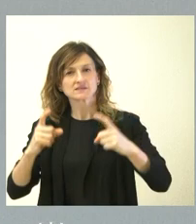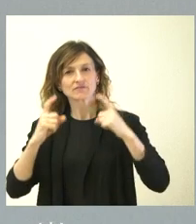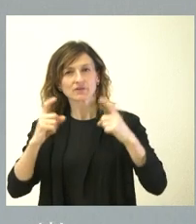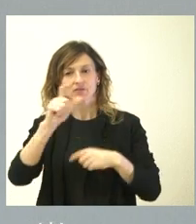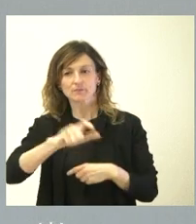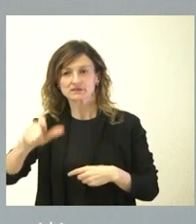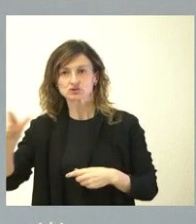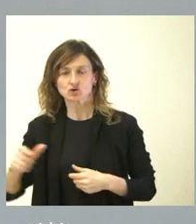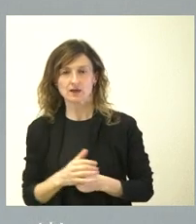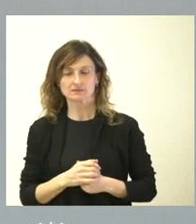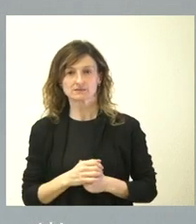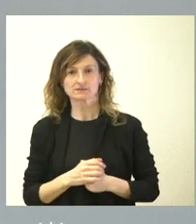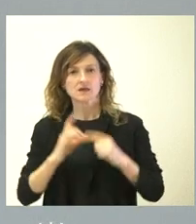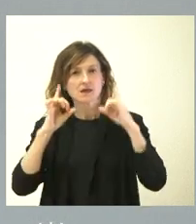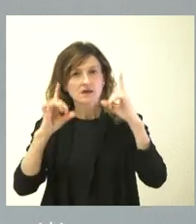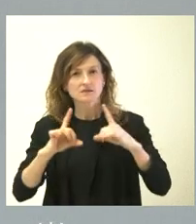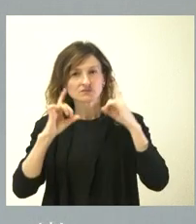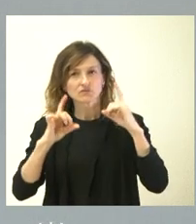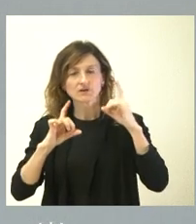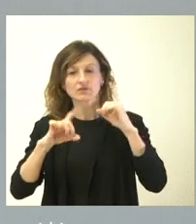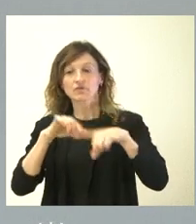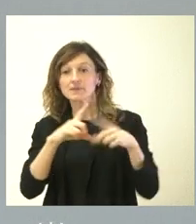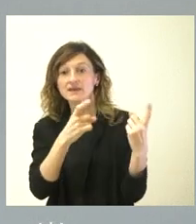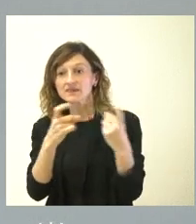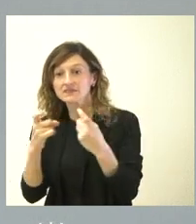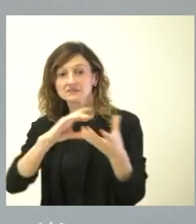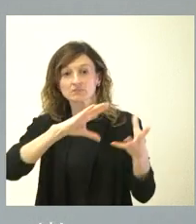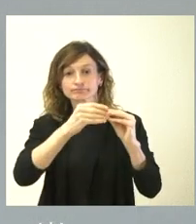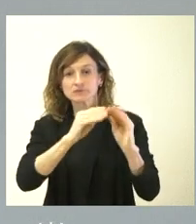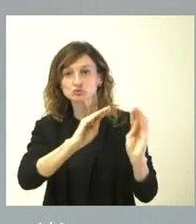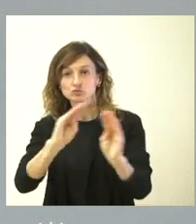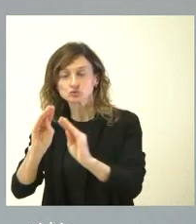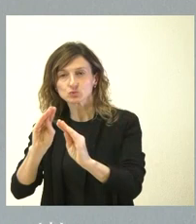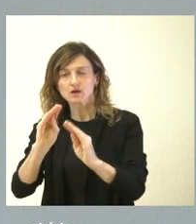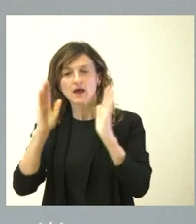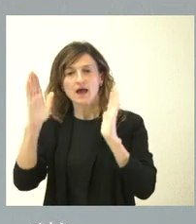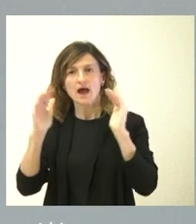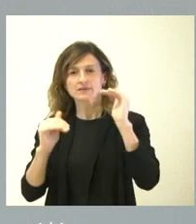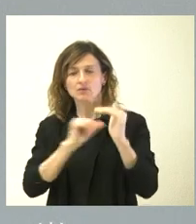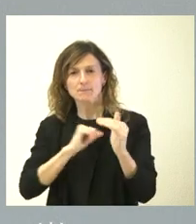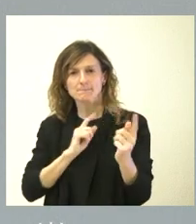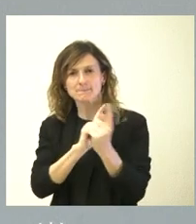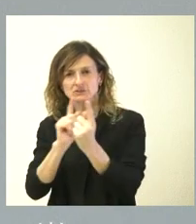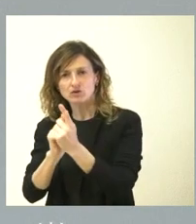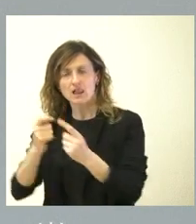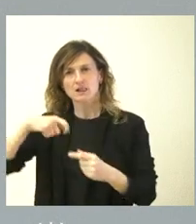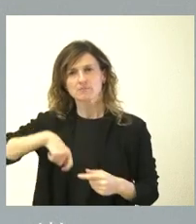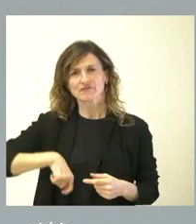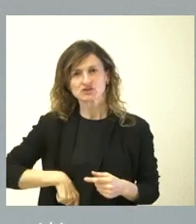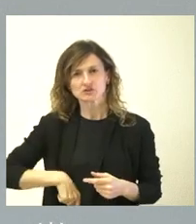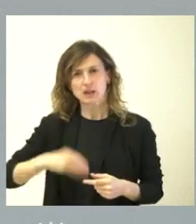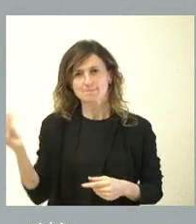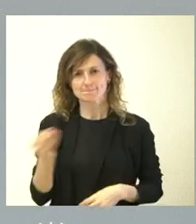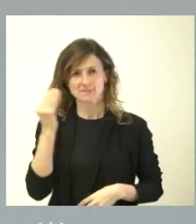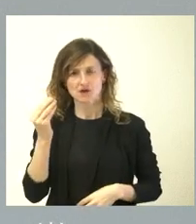personas y que estos esfuerzos tienen que estar en función de sus necesidades. Tiene que ser una atención lo más personal y profesional de lo que